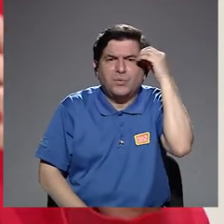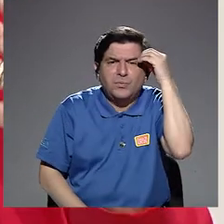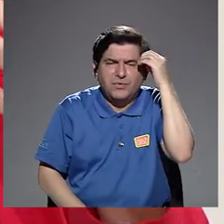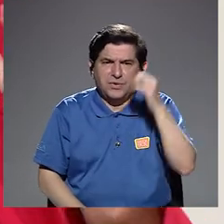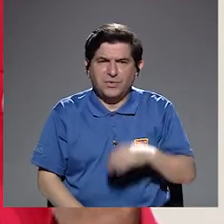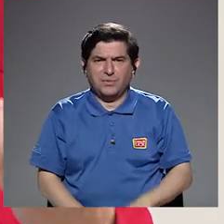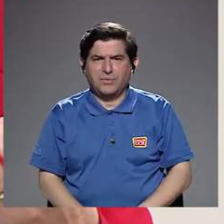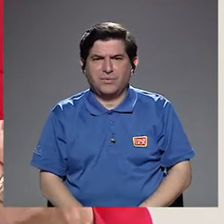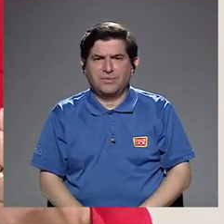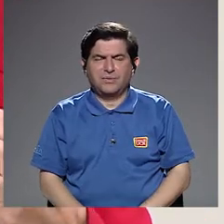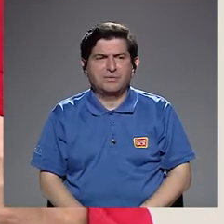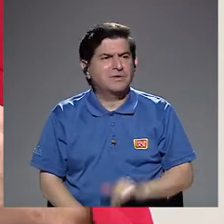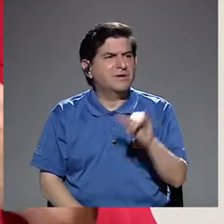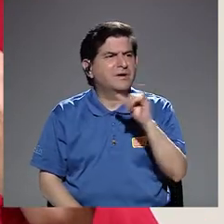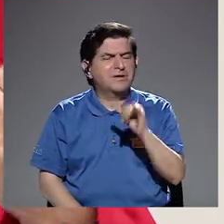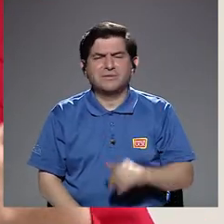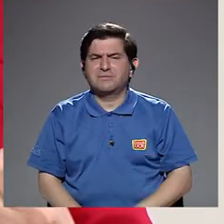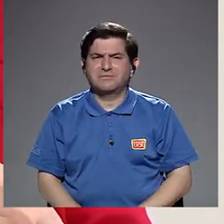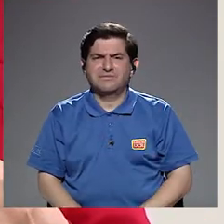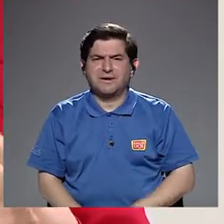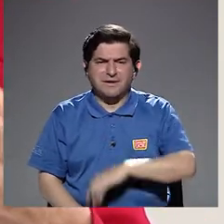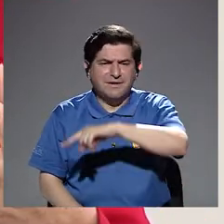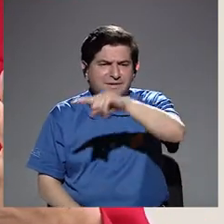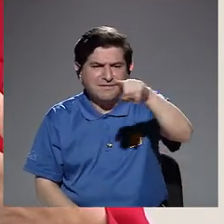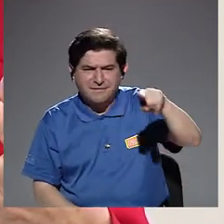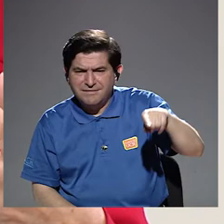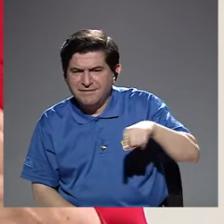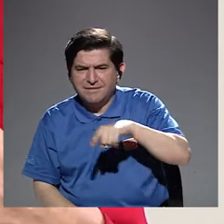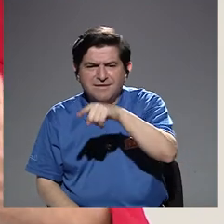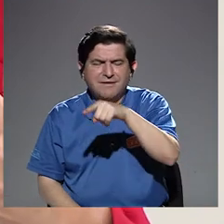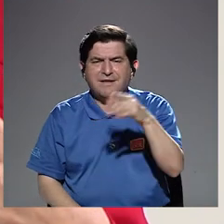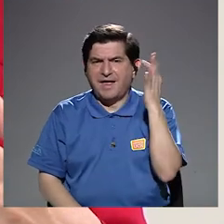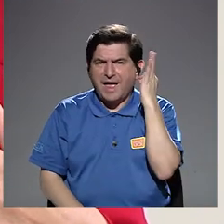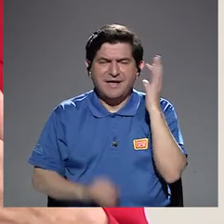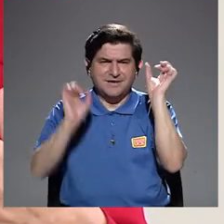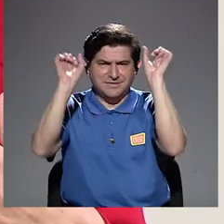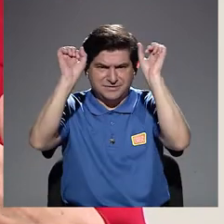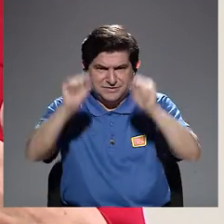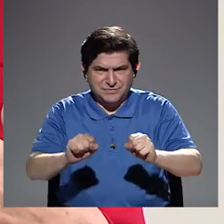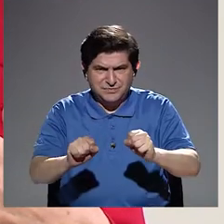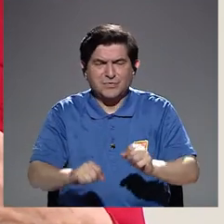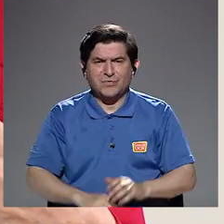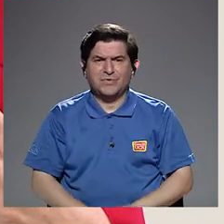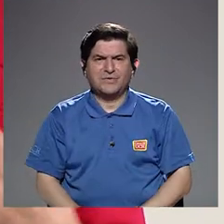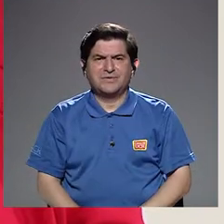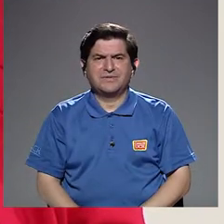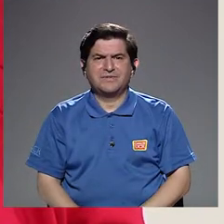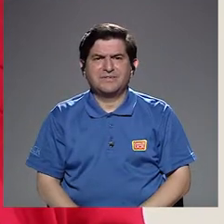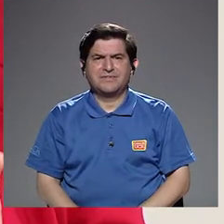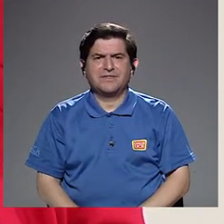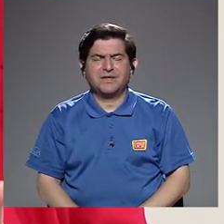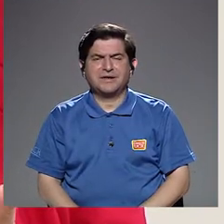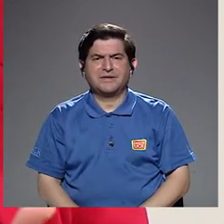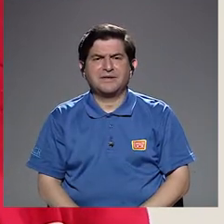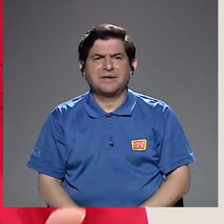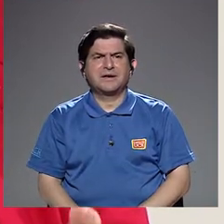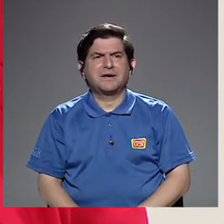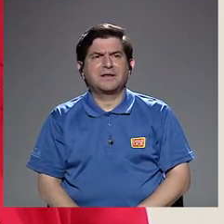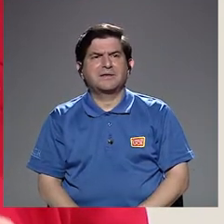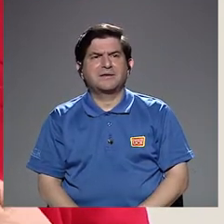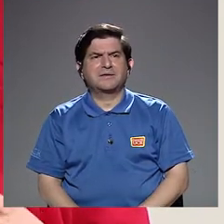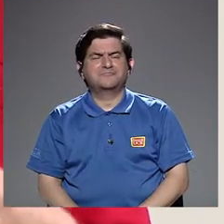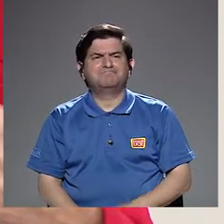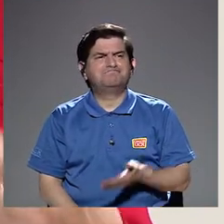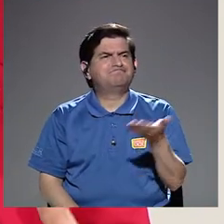de que también ellas puedan hacer una